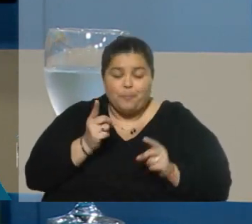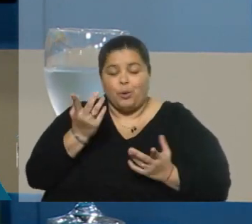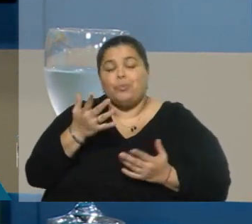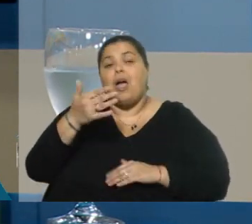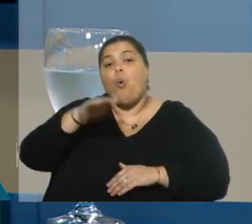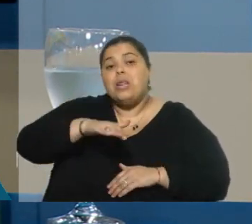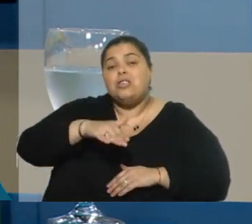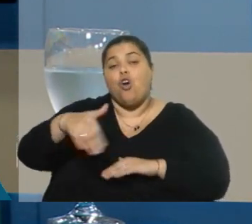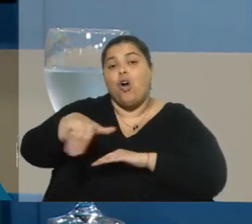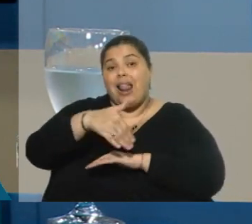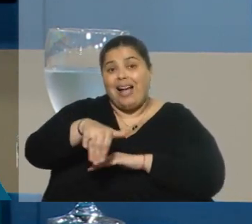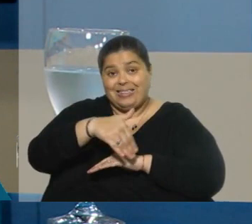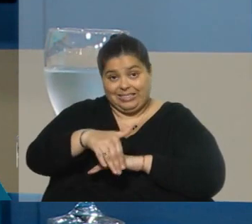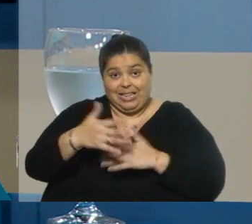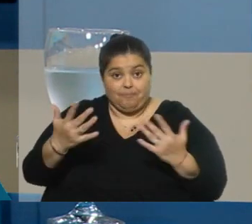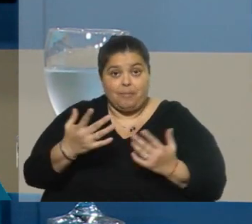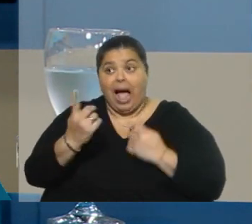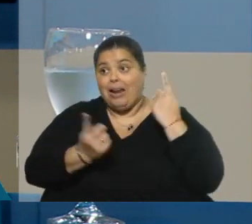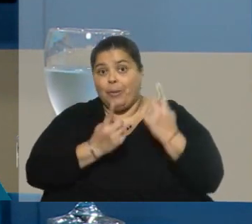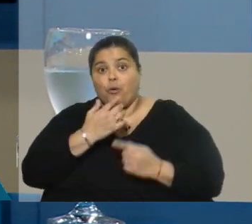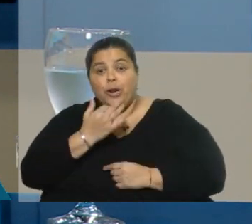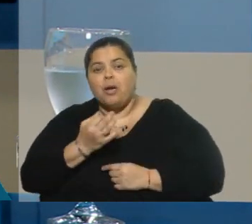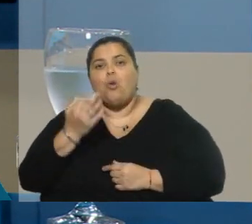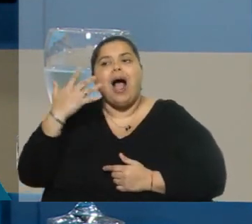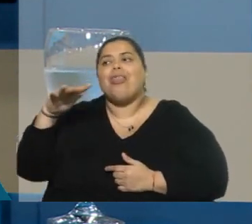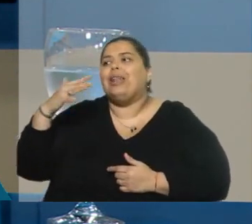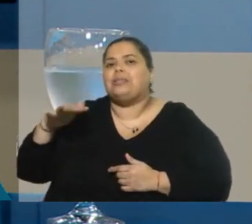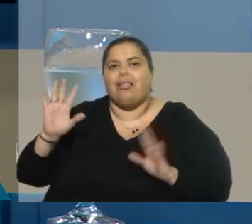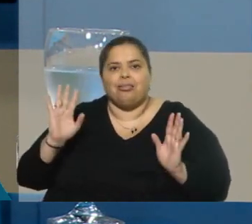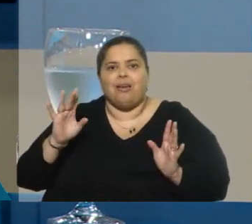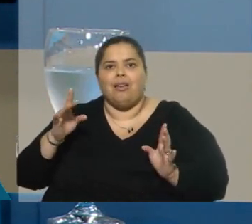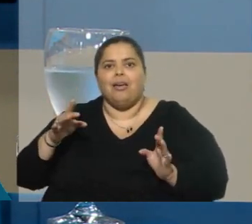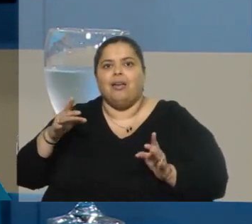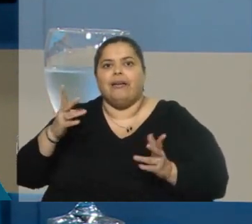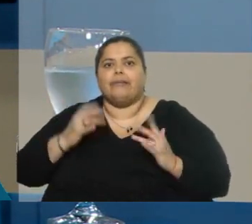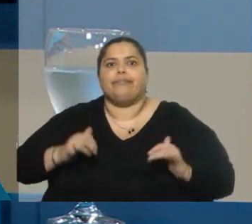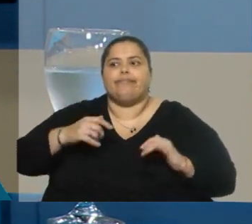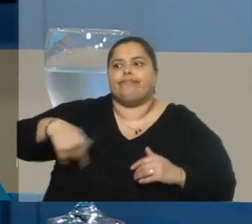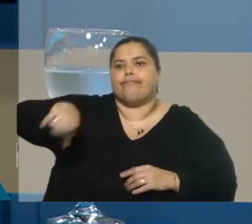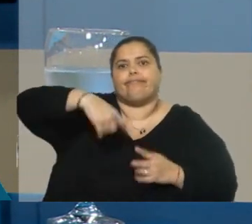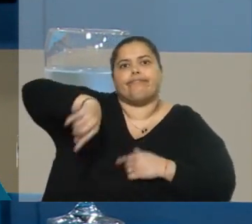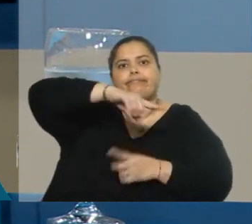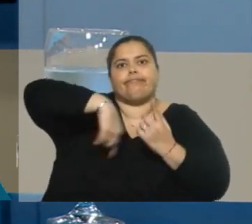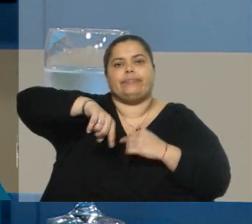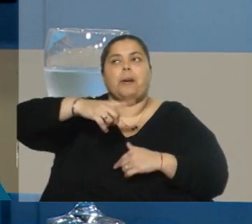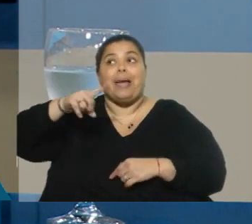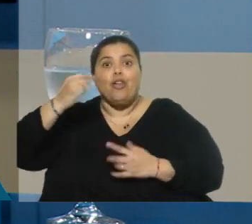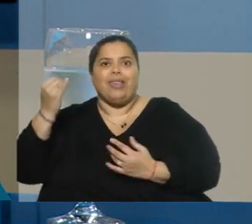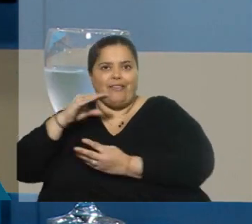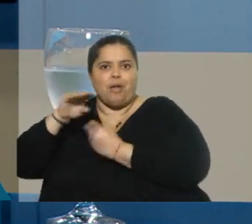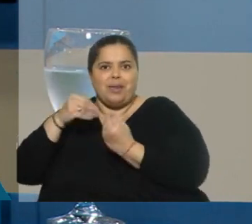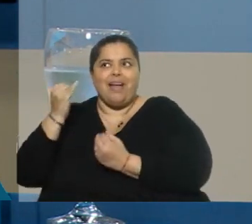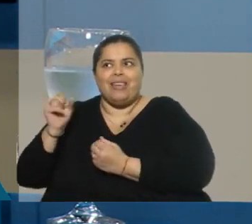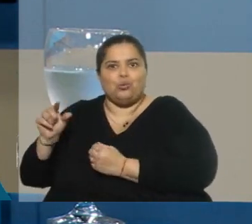de calle es un adolescente que de pronto está deambulando en ella, pero que tiene su familia, tiene su casa y por alguna razón está fuera de su casa